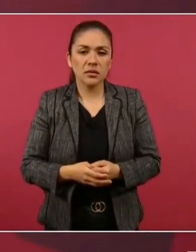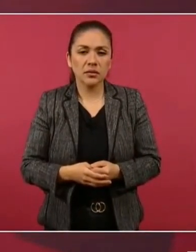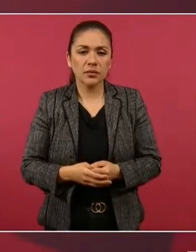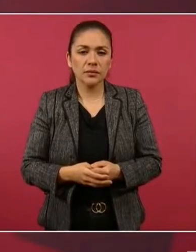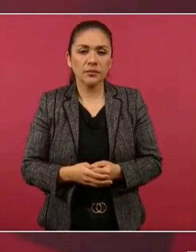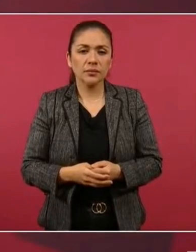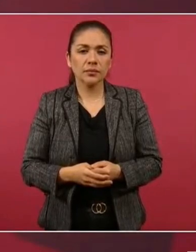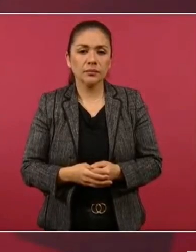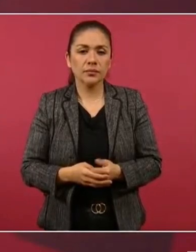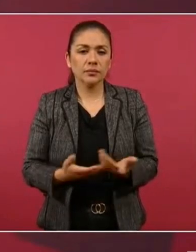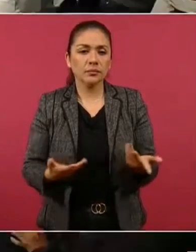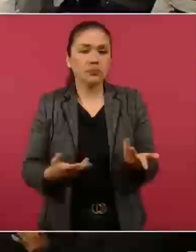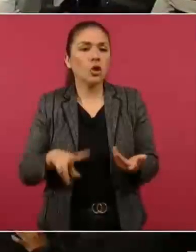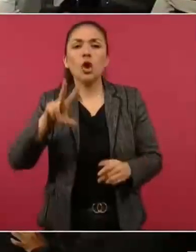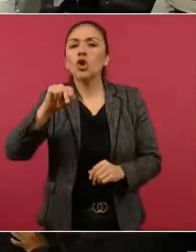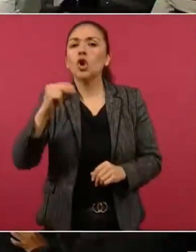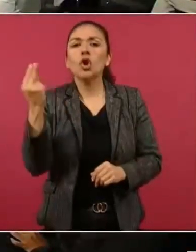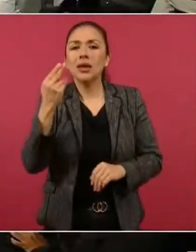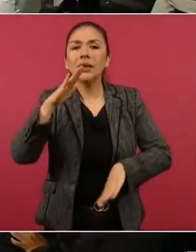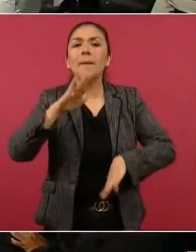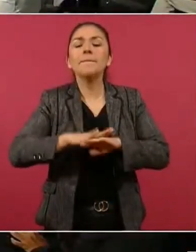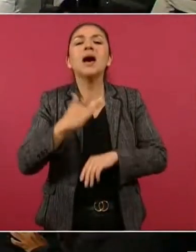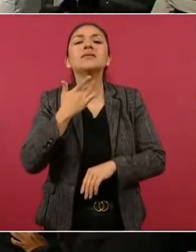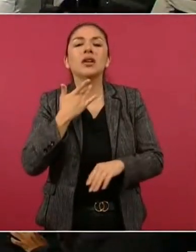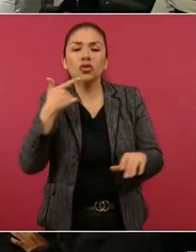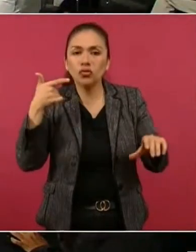sin recarga de combustible.